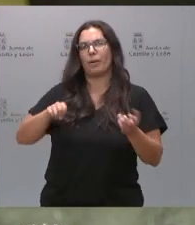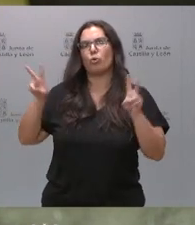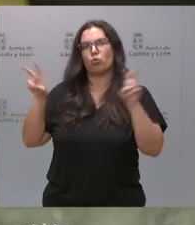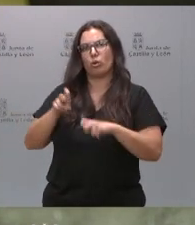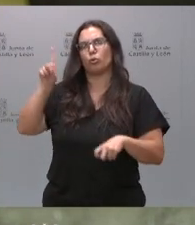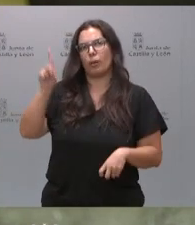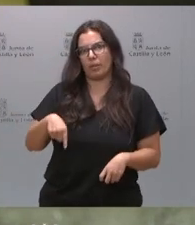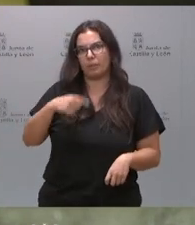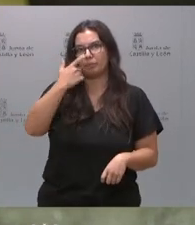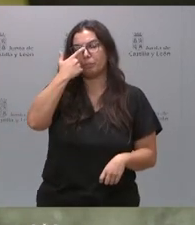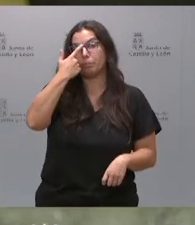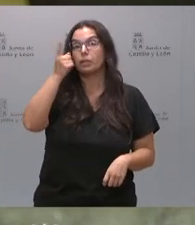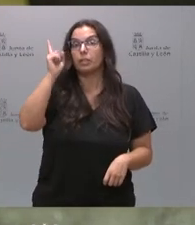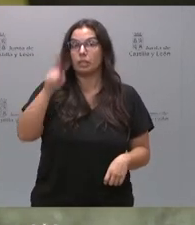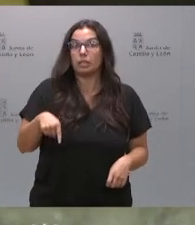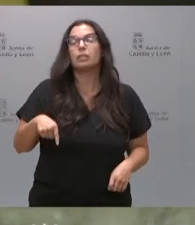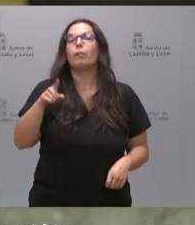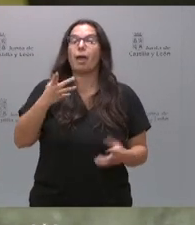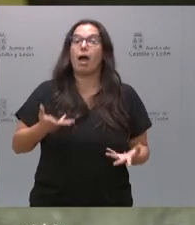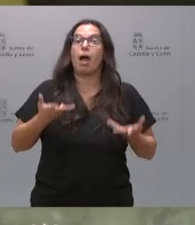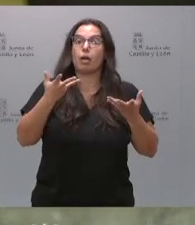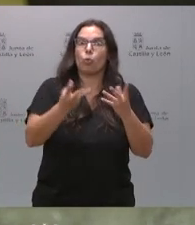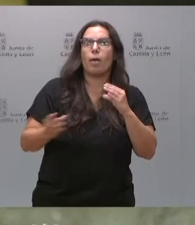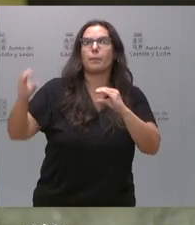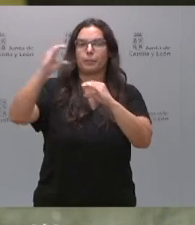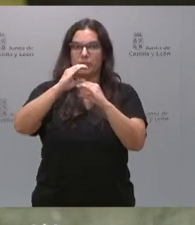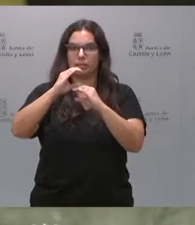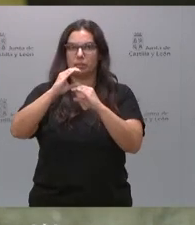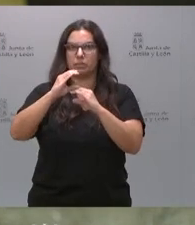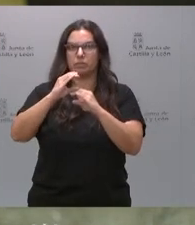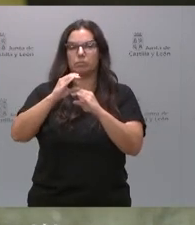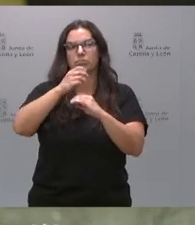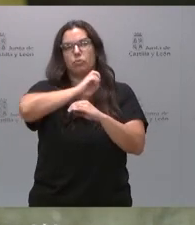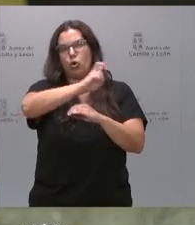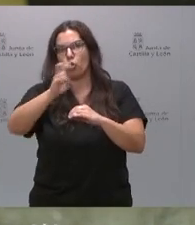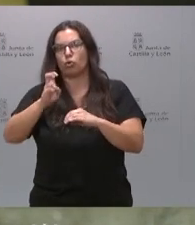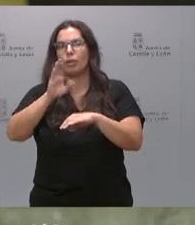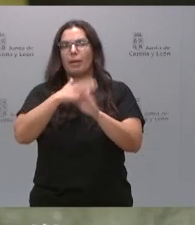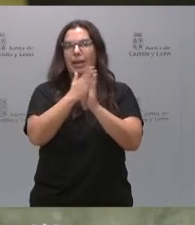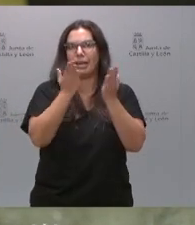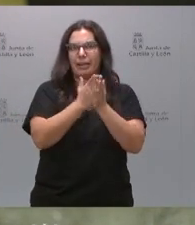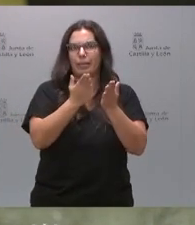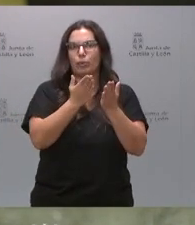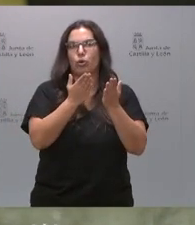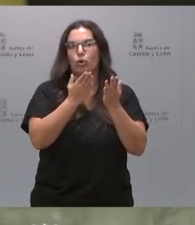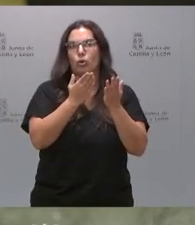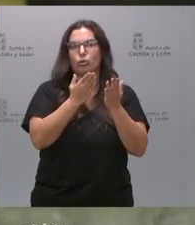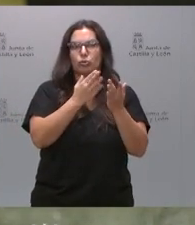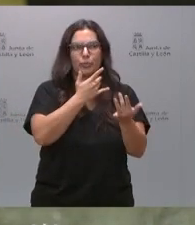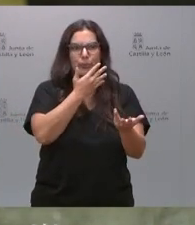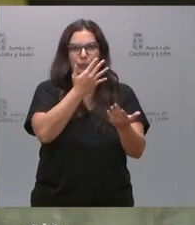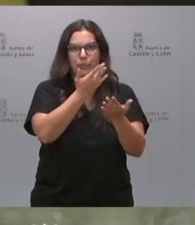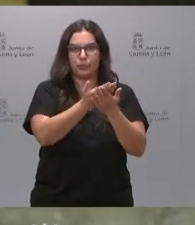tengo que decir también que esta ayuda es complementaria a las ayudas para libros de texto que hemos dado